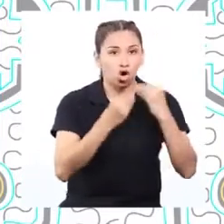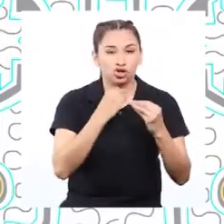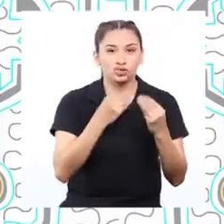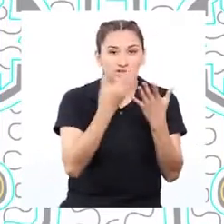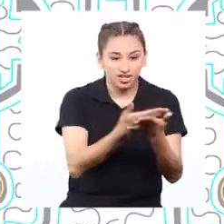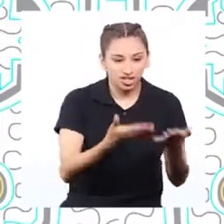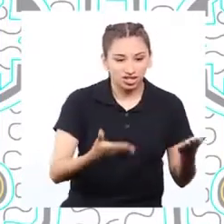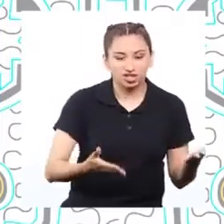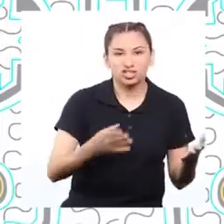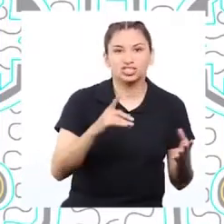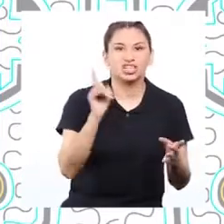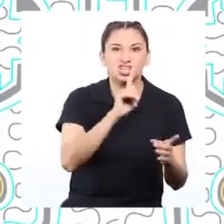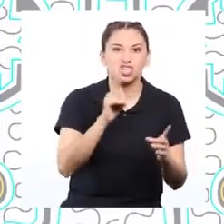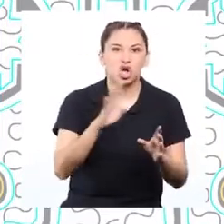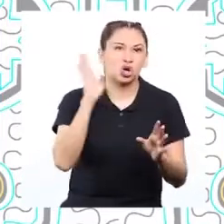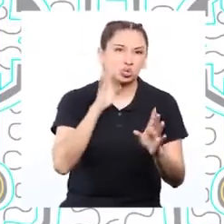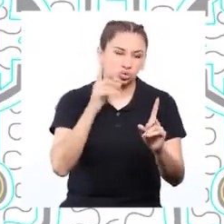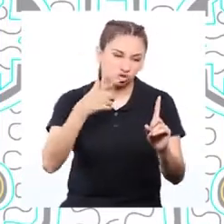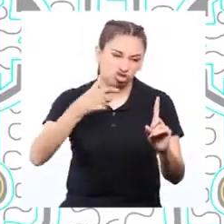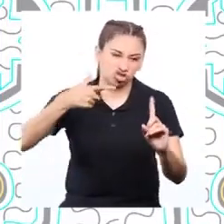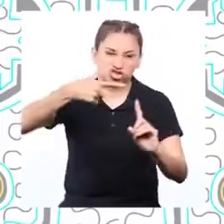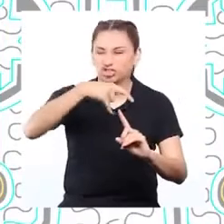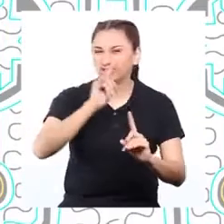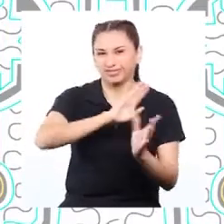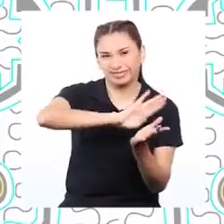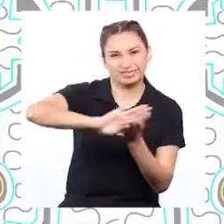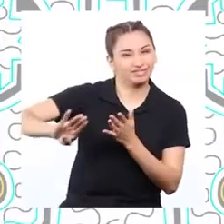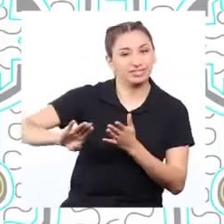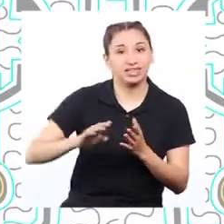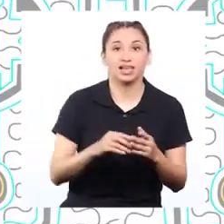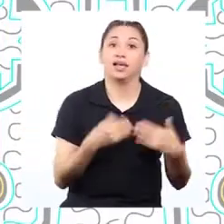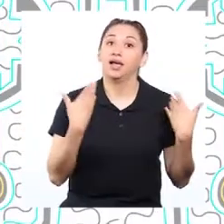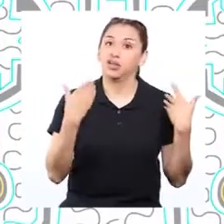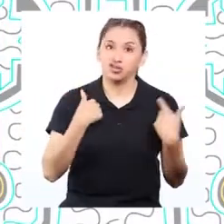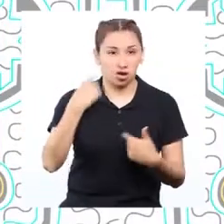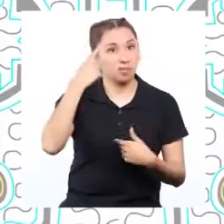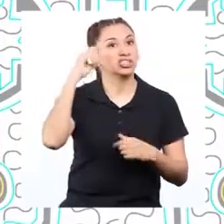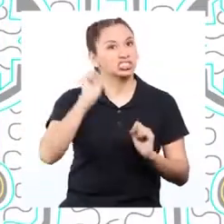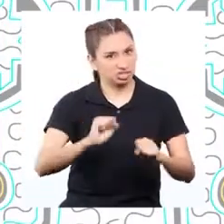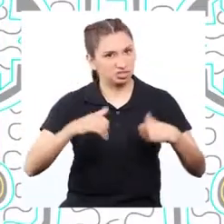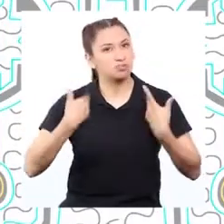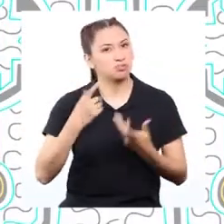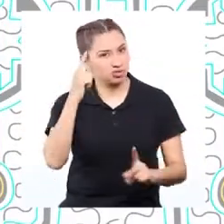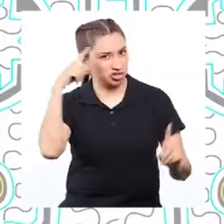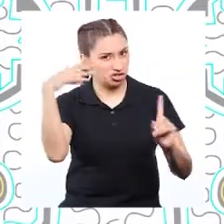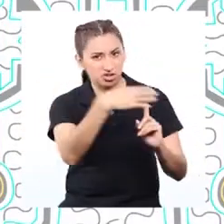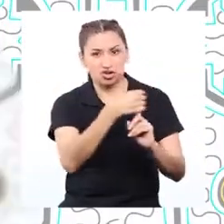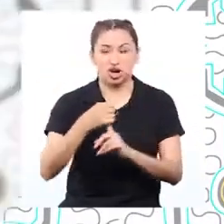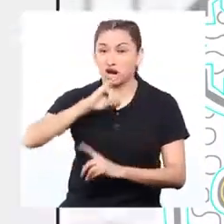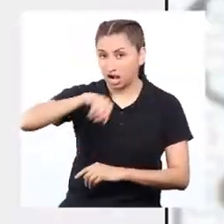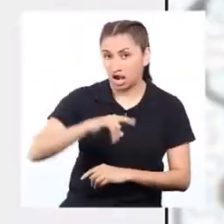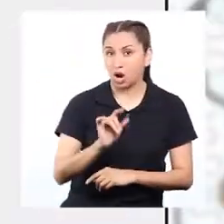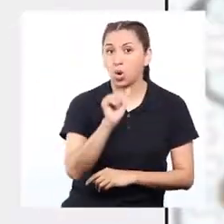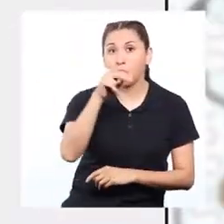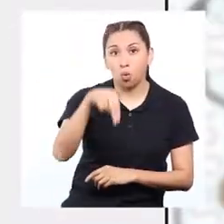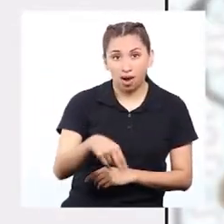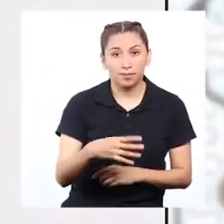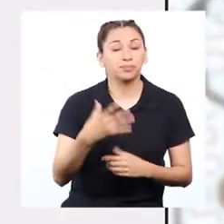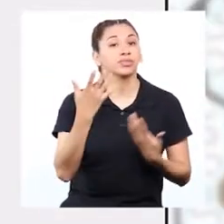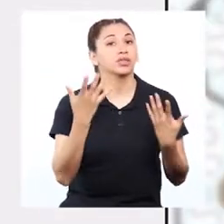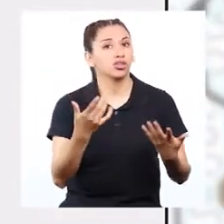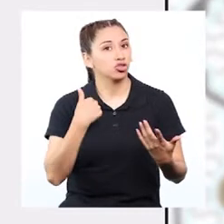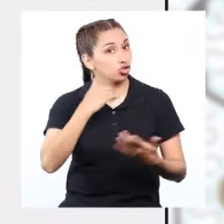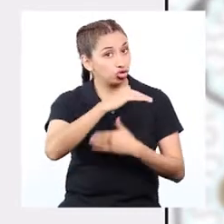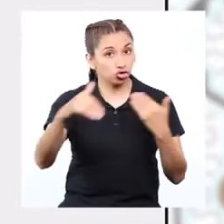orgánicos y libres de fertilizantes artificiales. Yo estoy segura de que podemos lograrlo, Juan. Todos